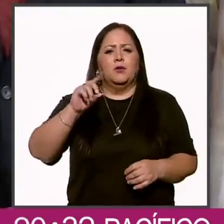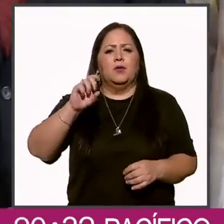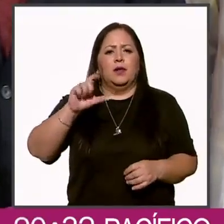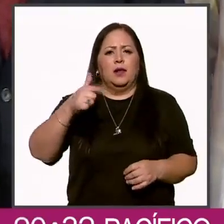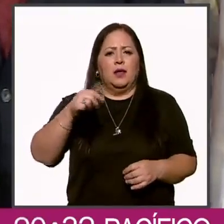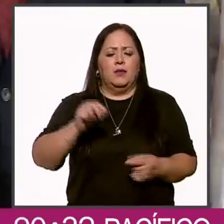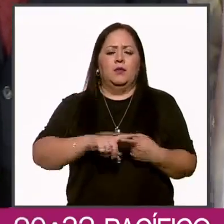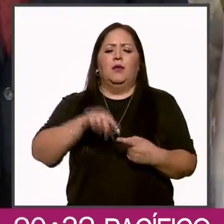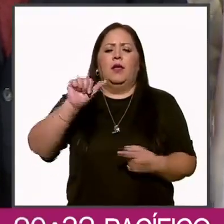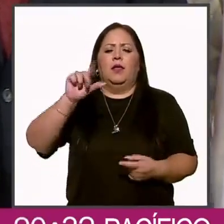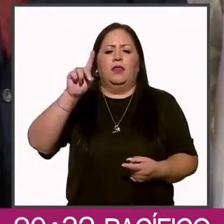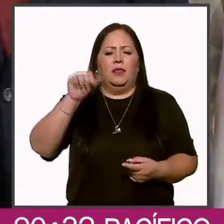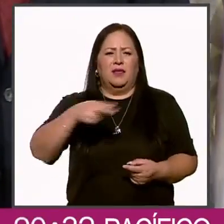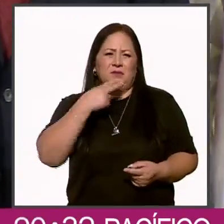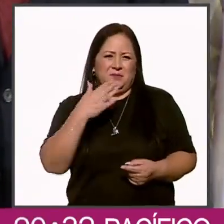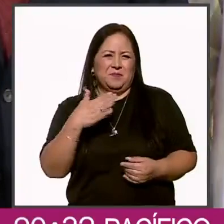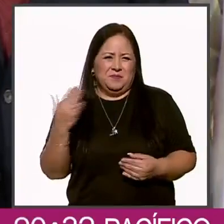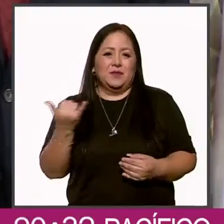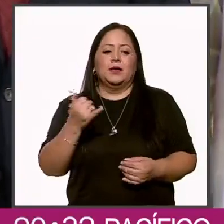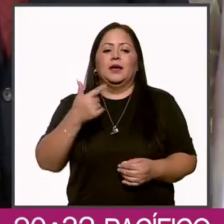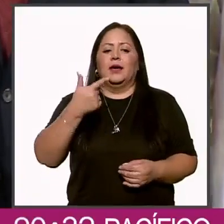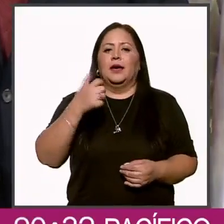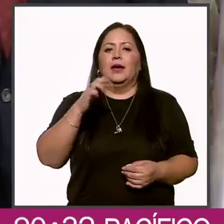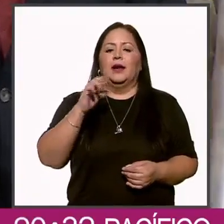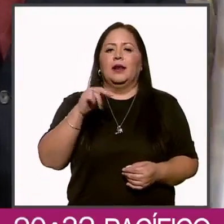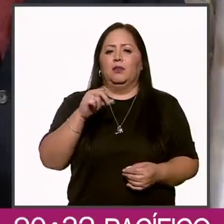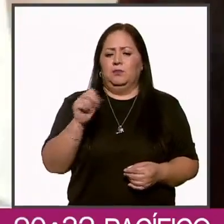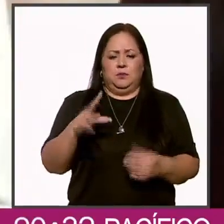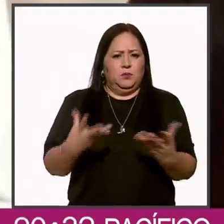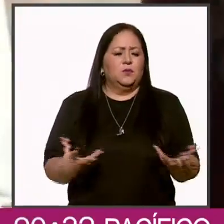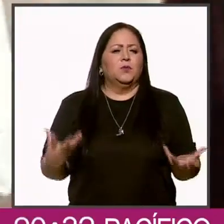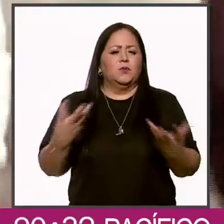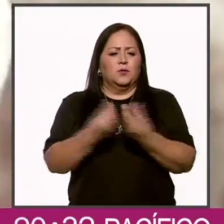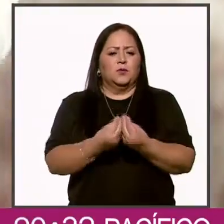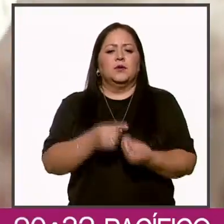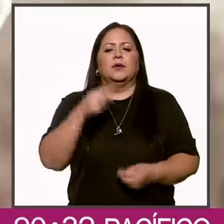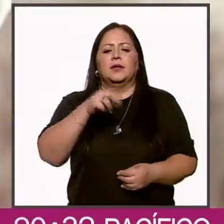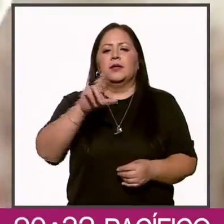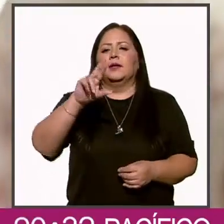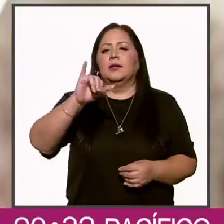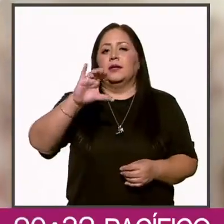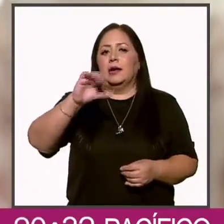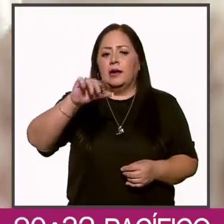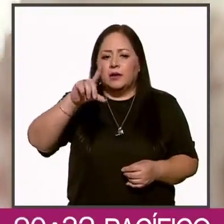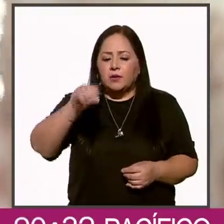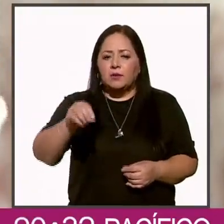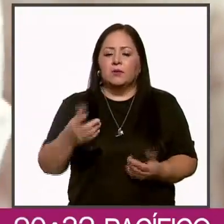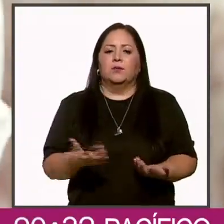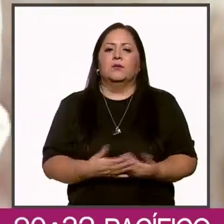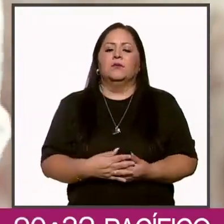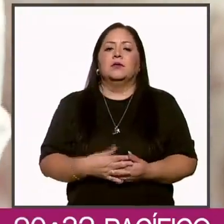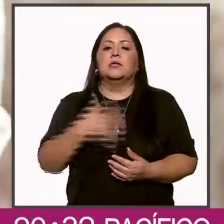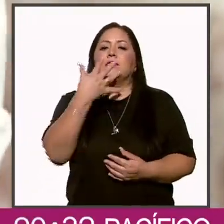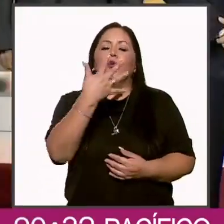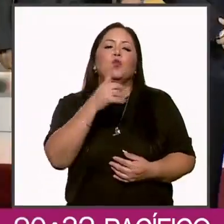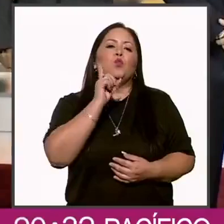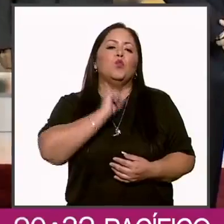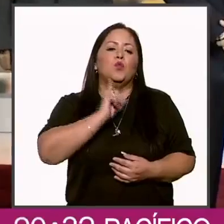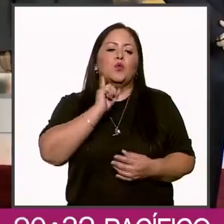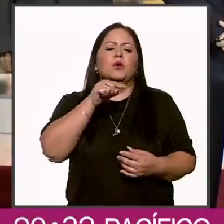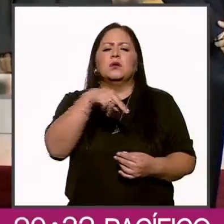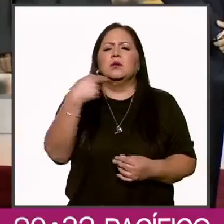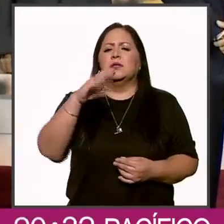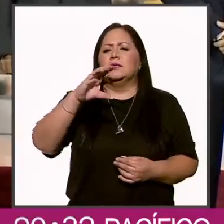Adán Augusto y Gerardo Fernández Noroña, Ricardo Monreal, las cinco mujeres son